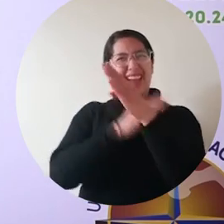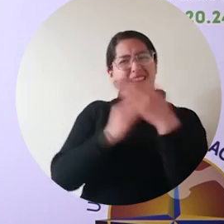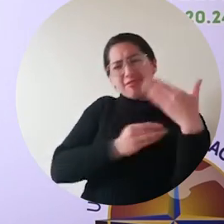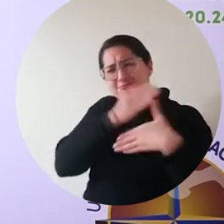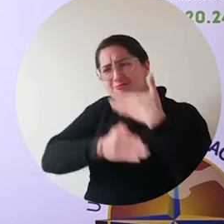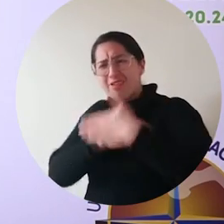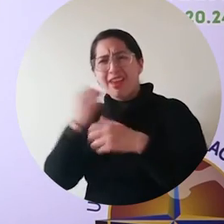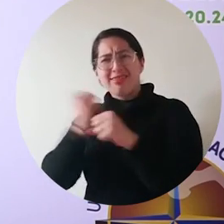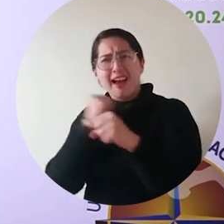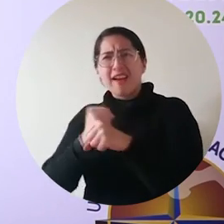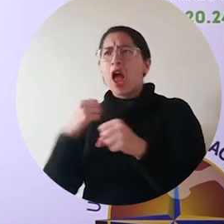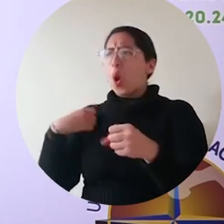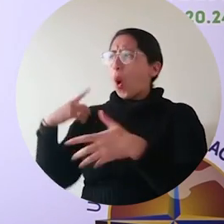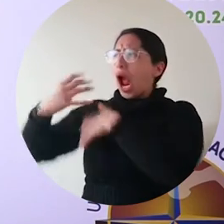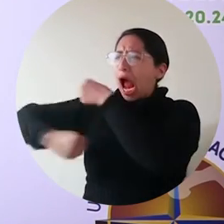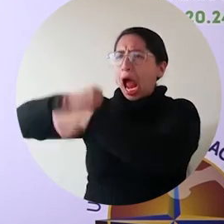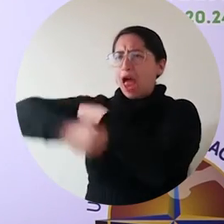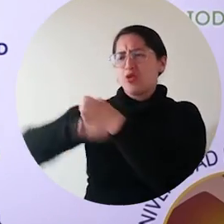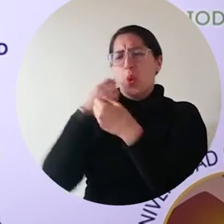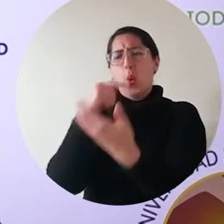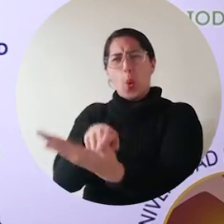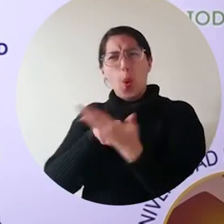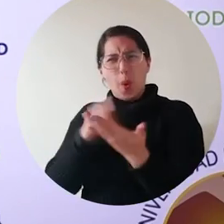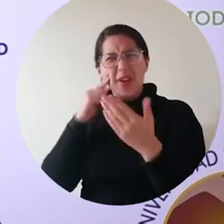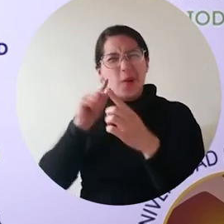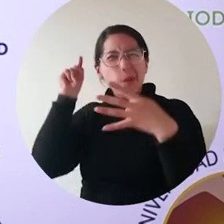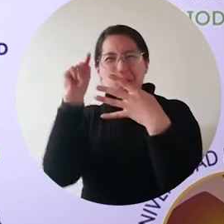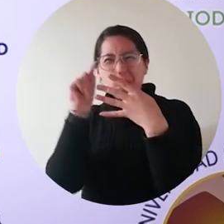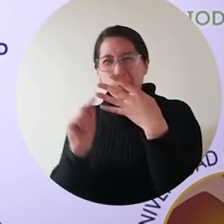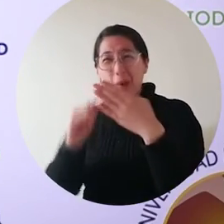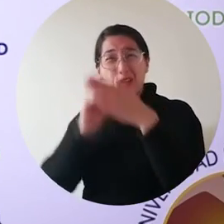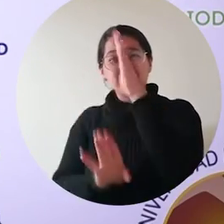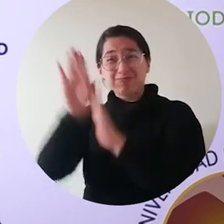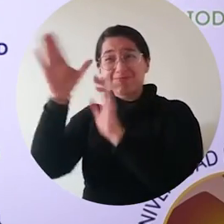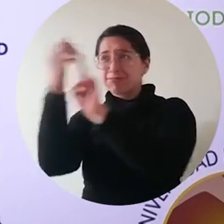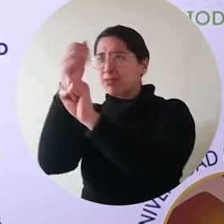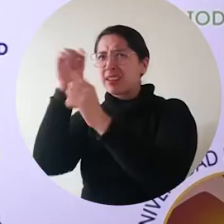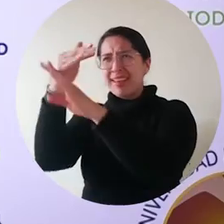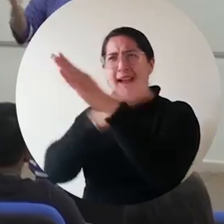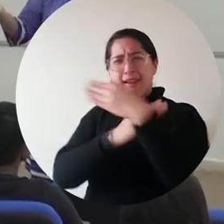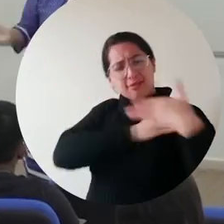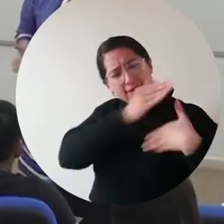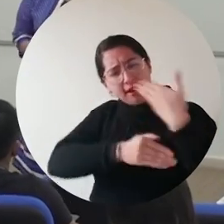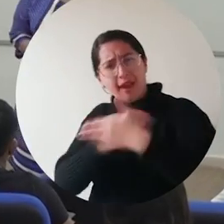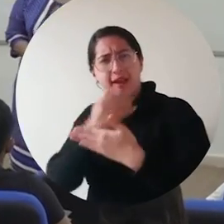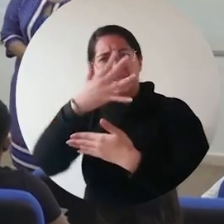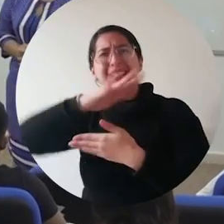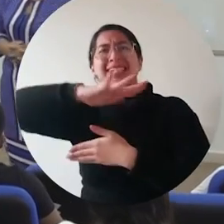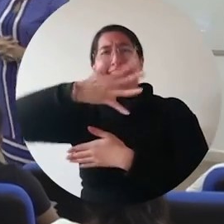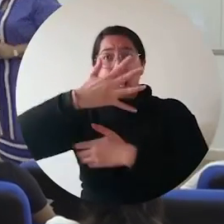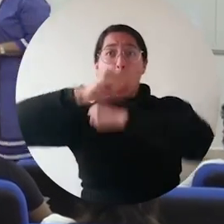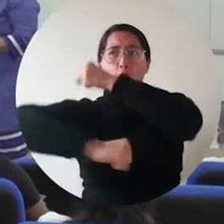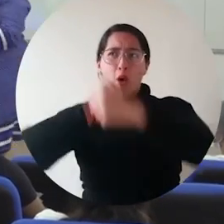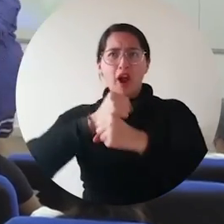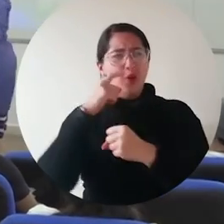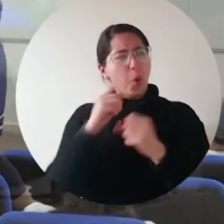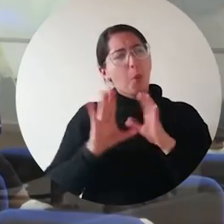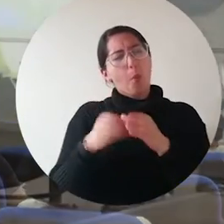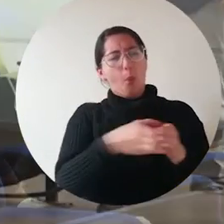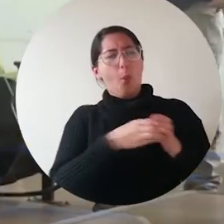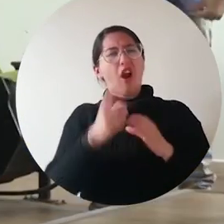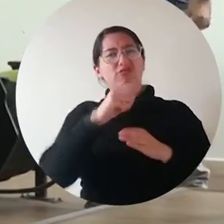Es el resultado del trabajo sostenido durante muchos años, pero en el caso puntual de estos logros de los últimos cinco años, es el resultado de un equipo de trabajo